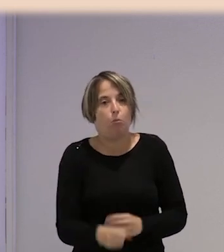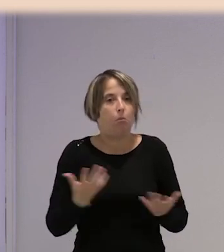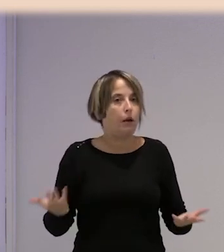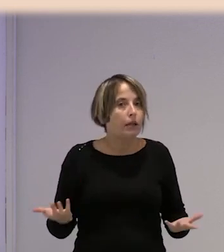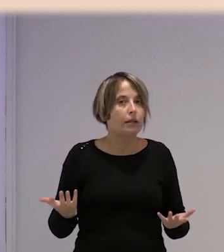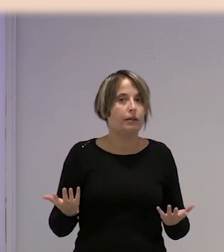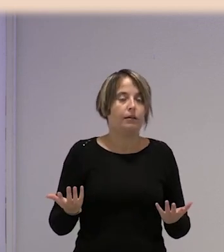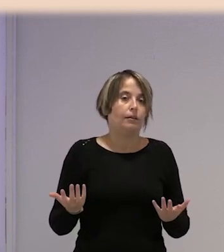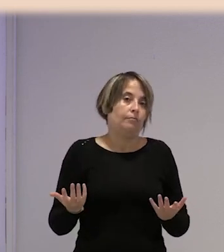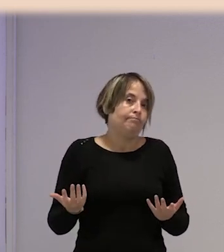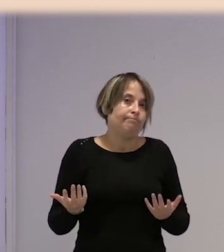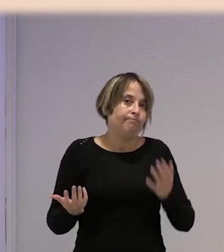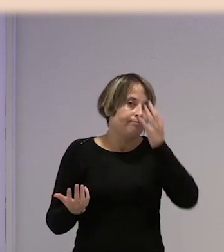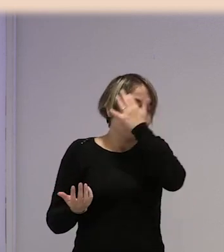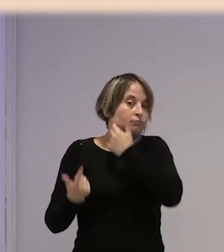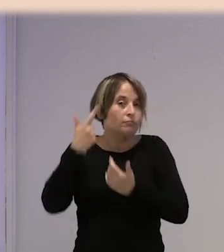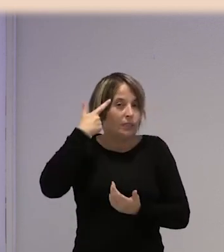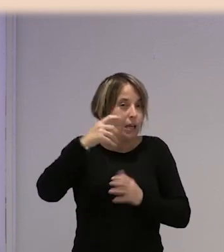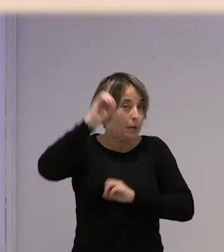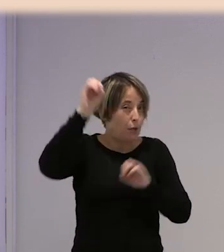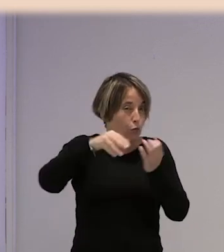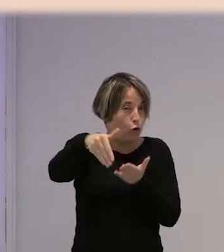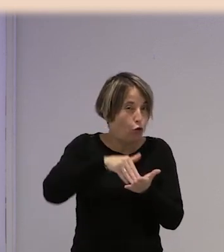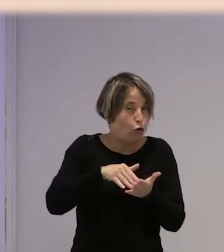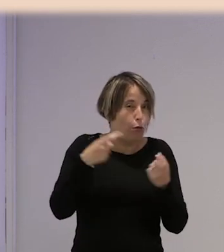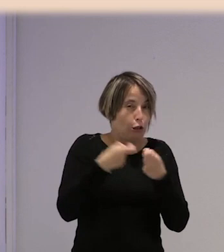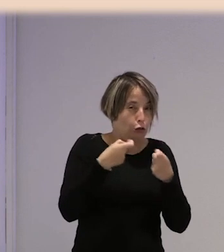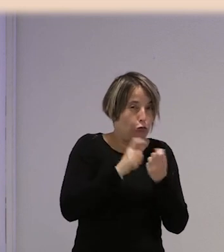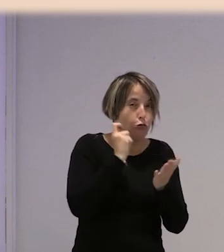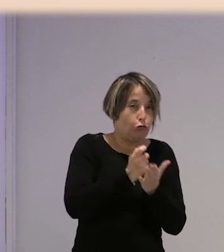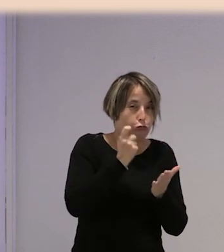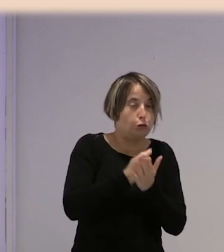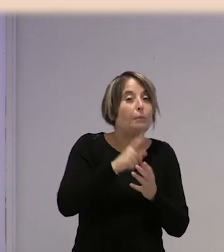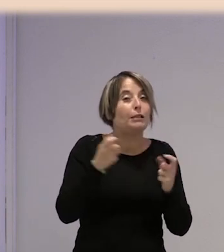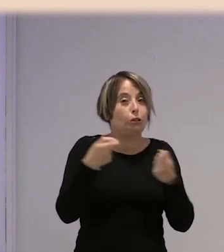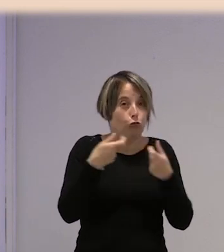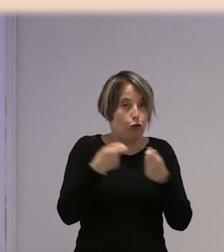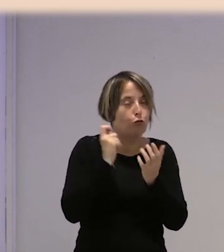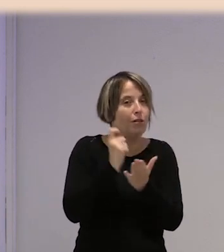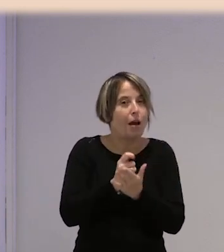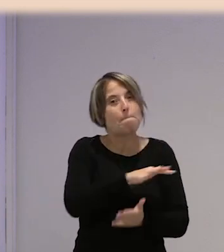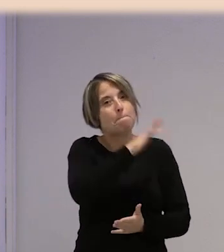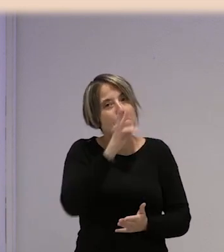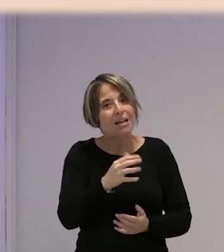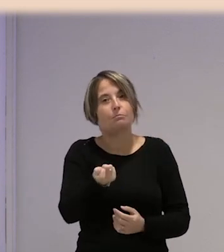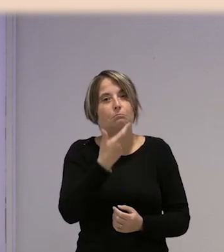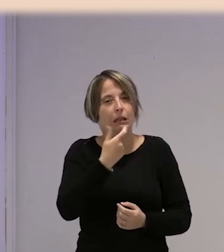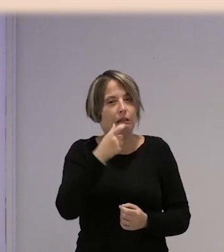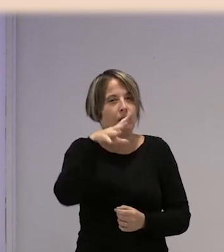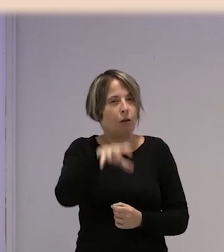sabiendo que, aparte, que le cobran un tanto por ciento de seguridad social, como no lo cobran a todo el mundo, y ahora tienen que pagar su medicina.